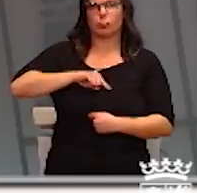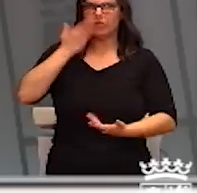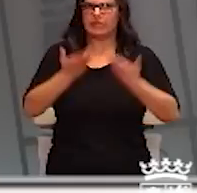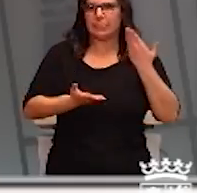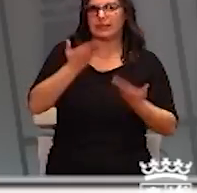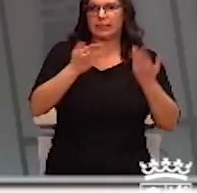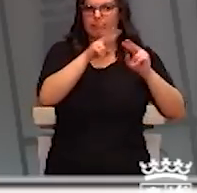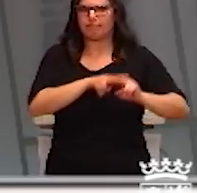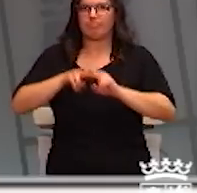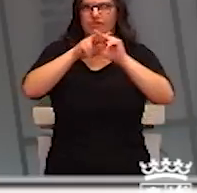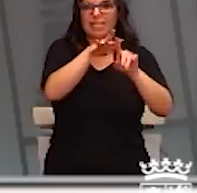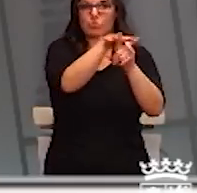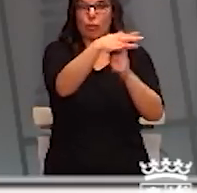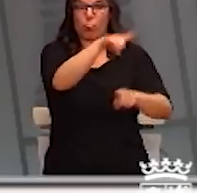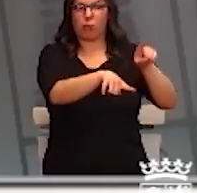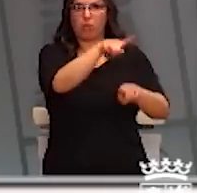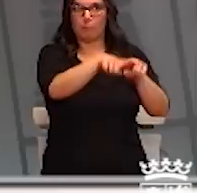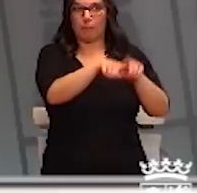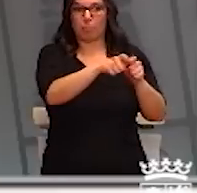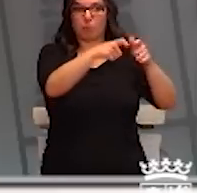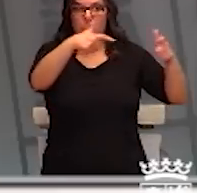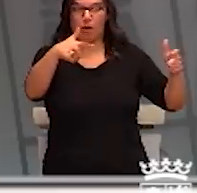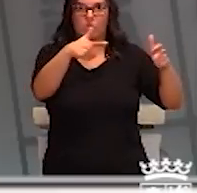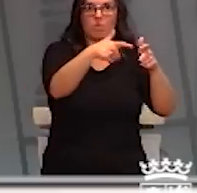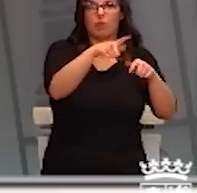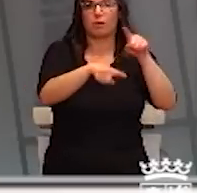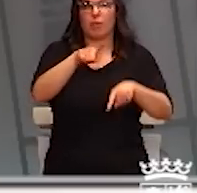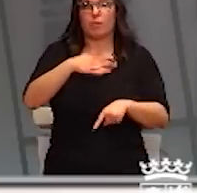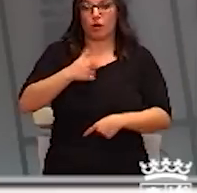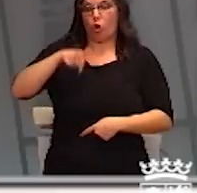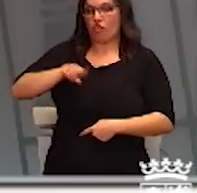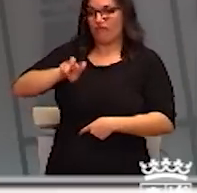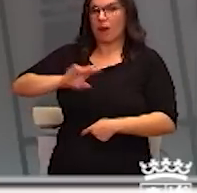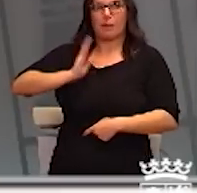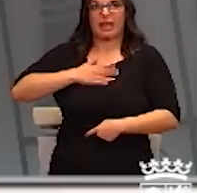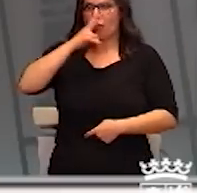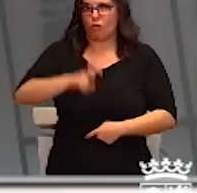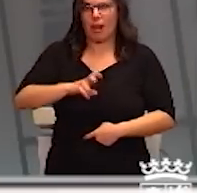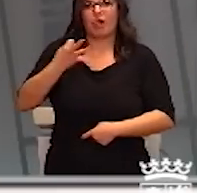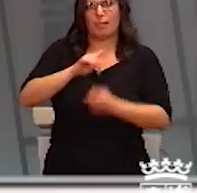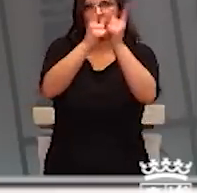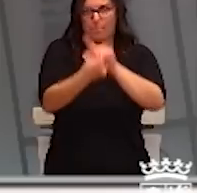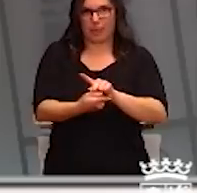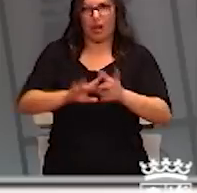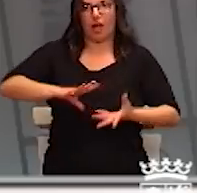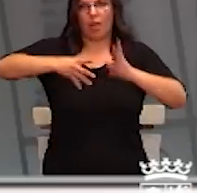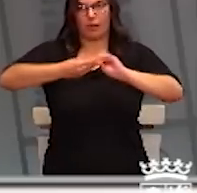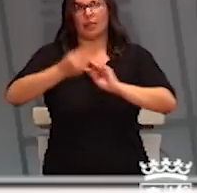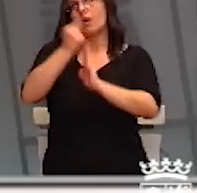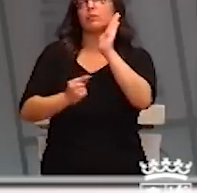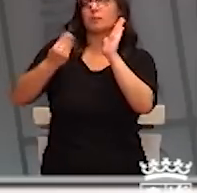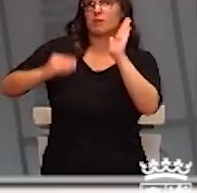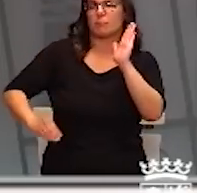la situación. Y lo que vale a estas horas, pues a lo mejor mañana, es cambiante y tenemos que proceder a hacer otras